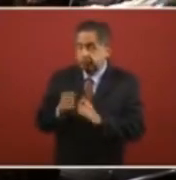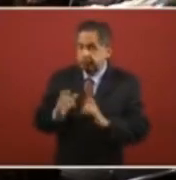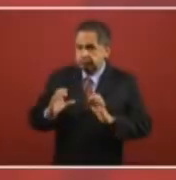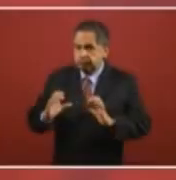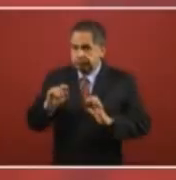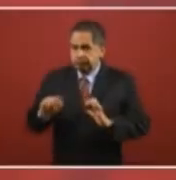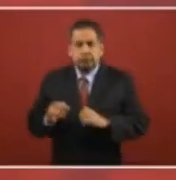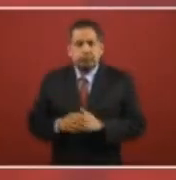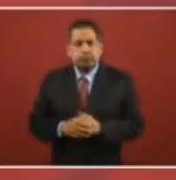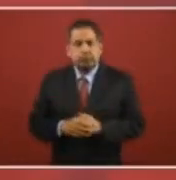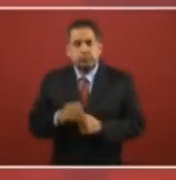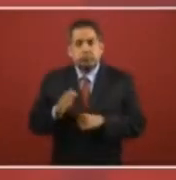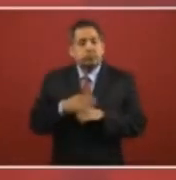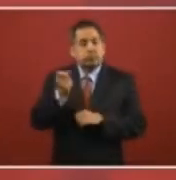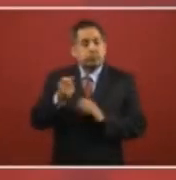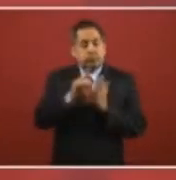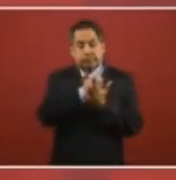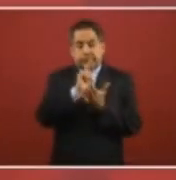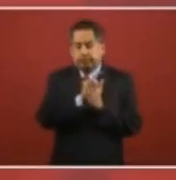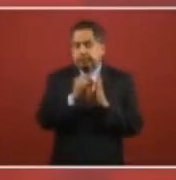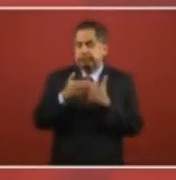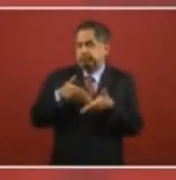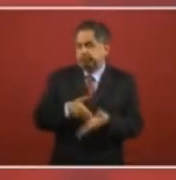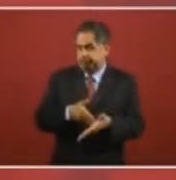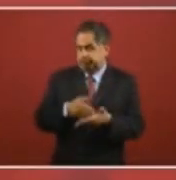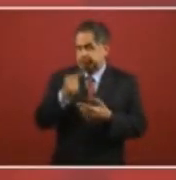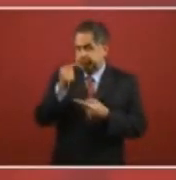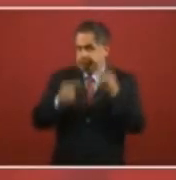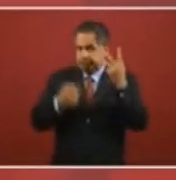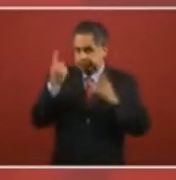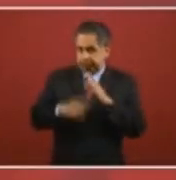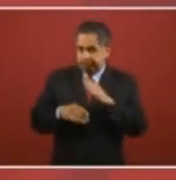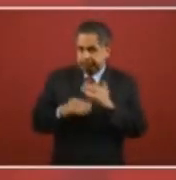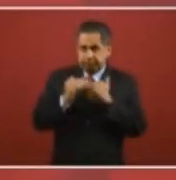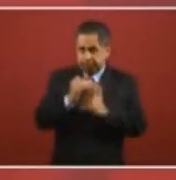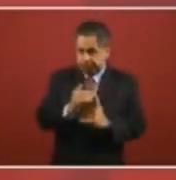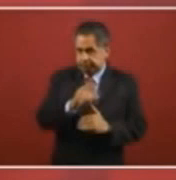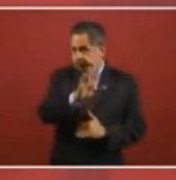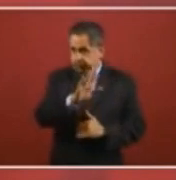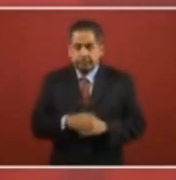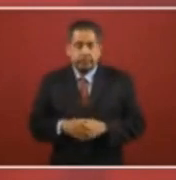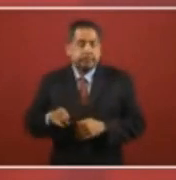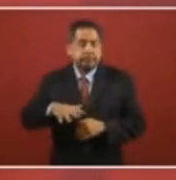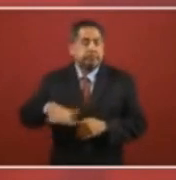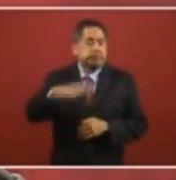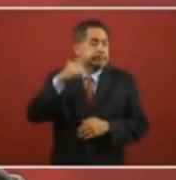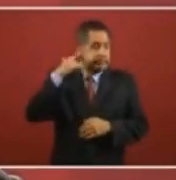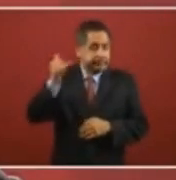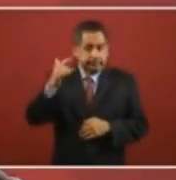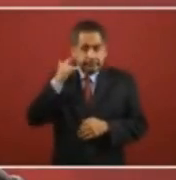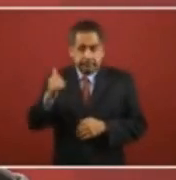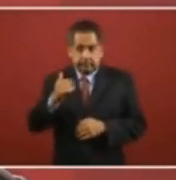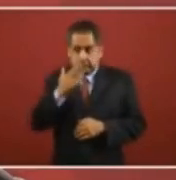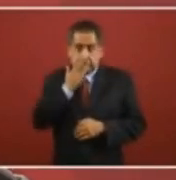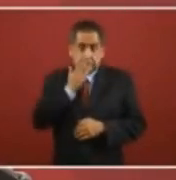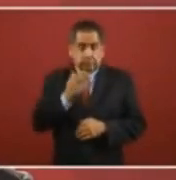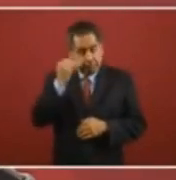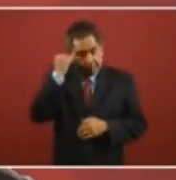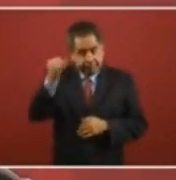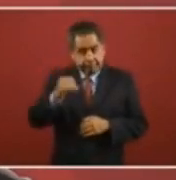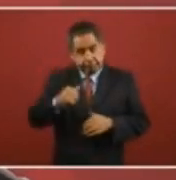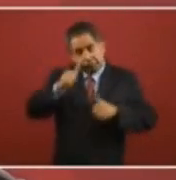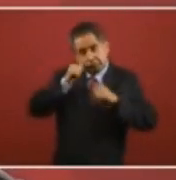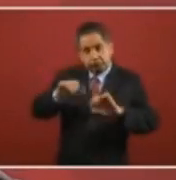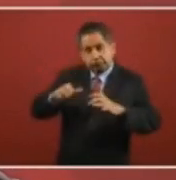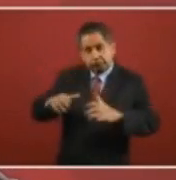porque hay una serie de limitaciones legales. Pero sí tenemos una red, especialmente en California, ahora es un buen modelo de